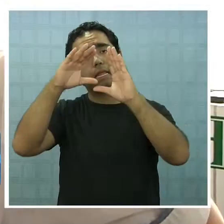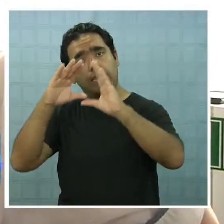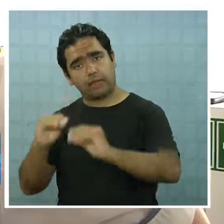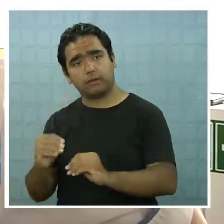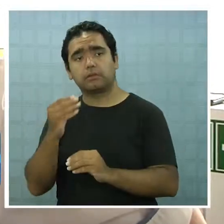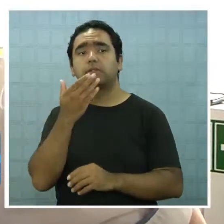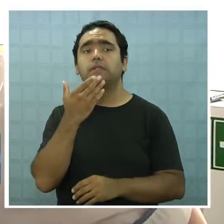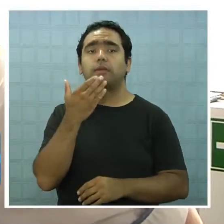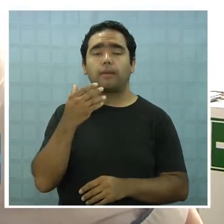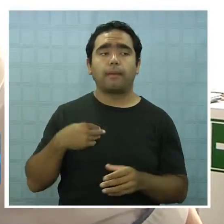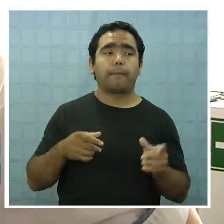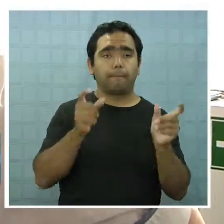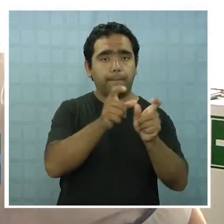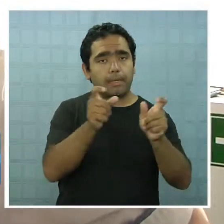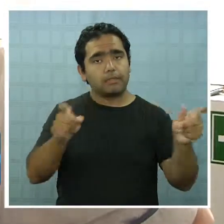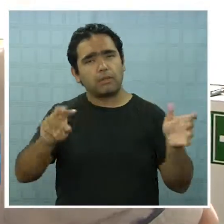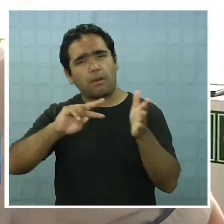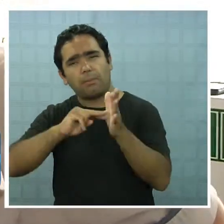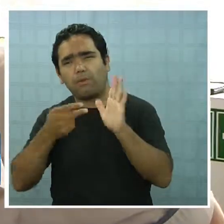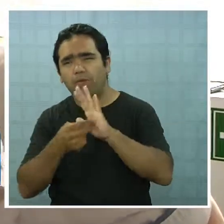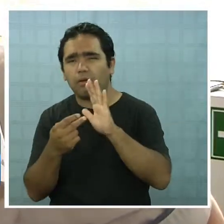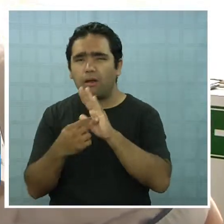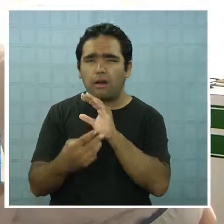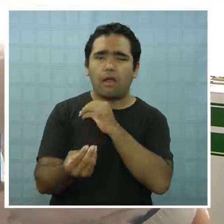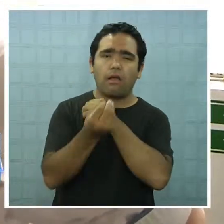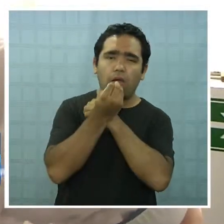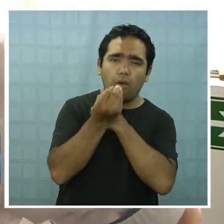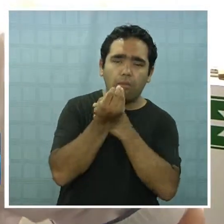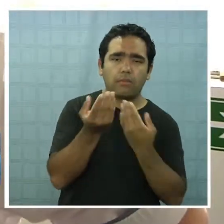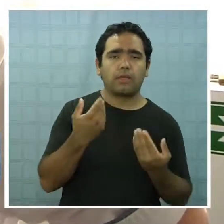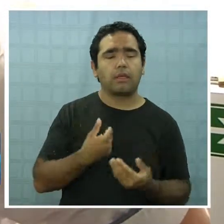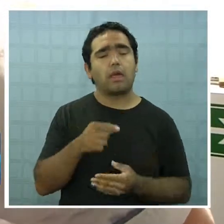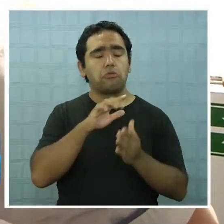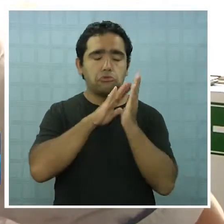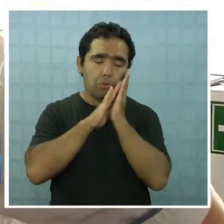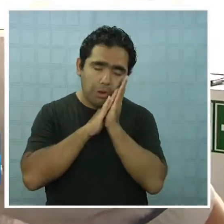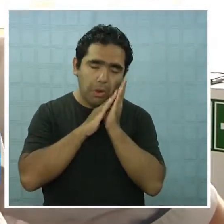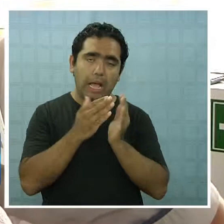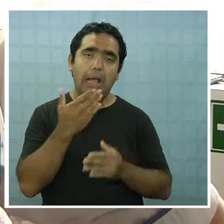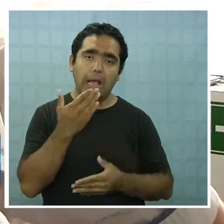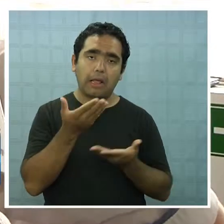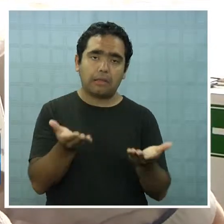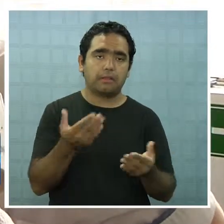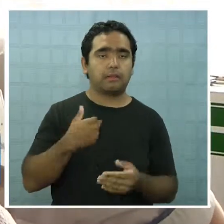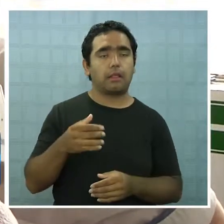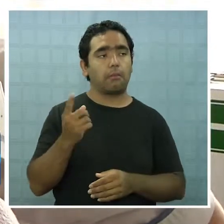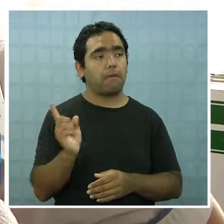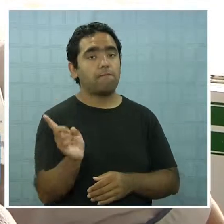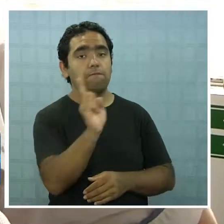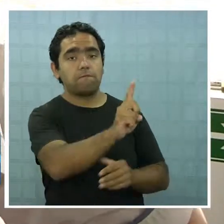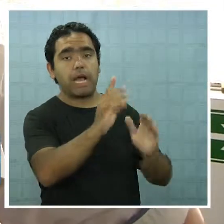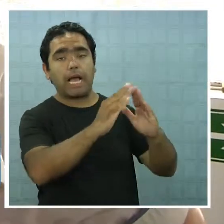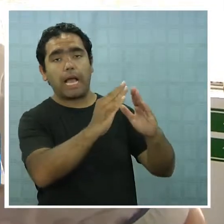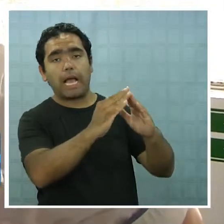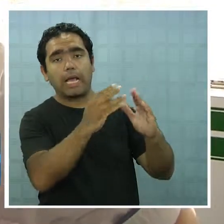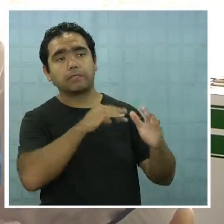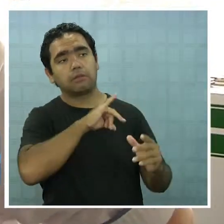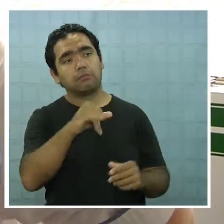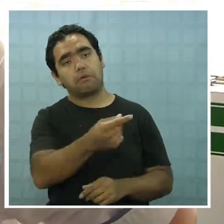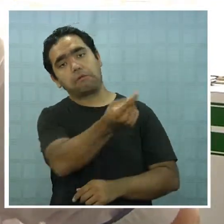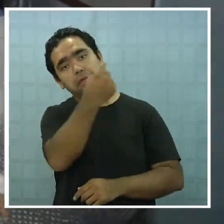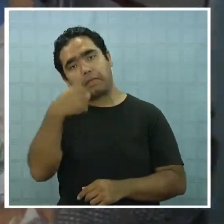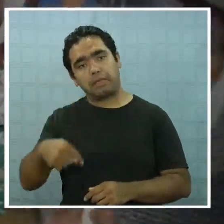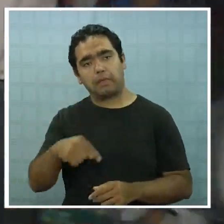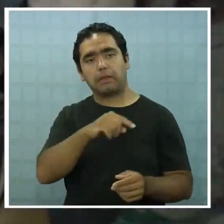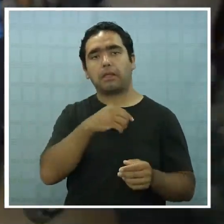con problemas de alimentación, ellos duermen acá, van a su casa, después vienen a buscar almuerzo, y así se la llevan todo el día.